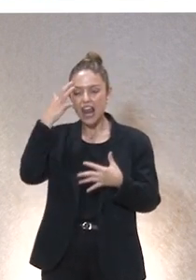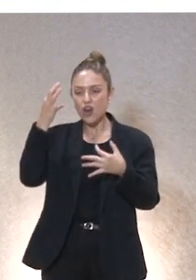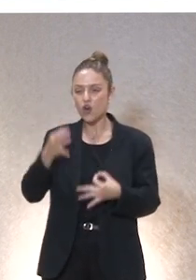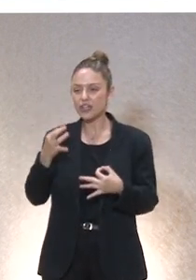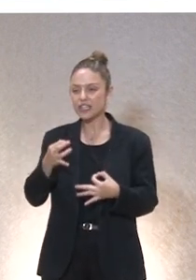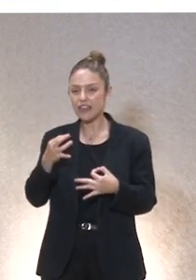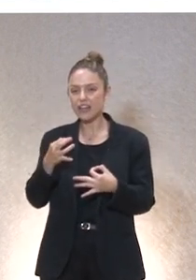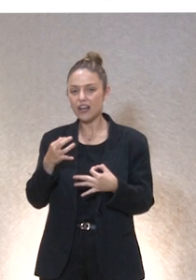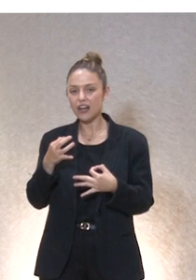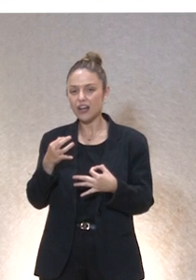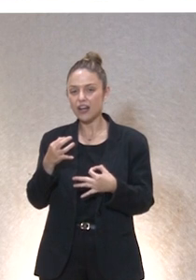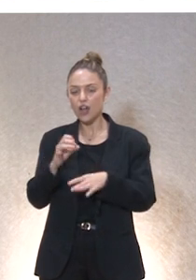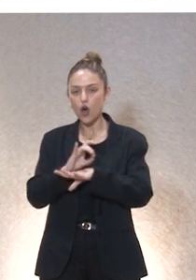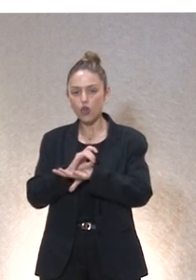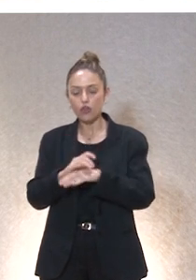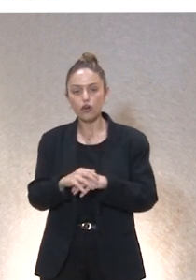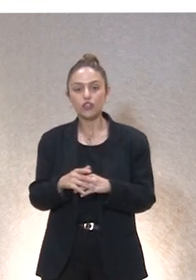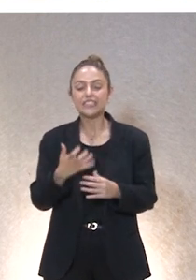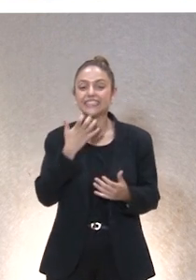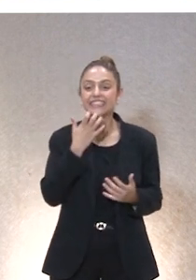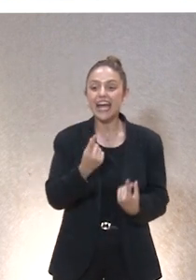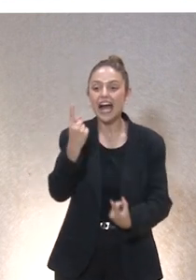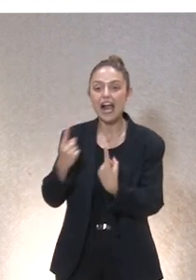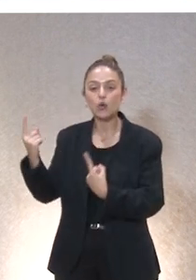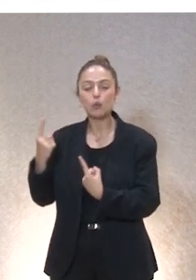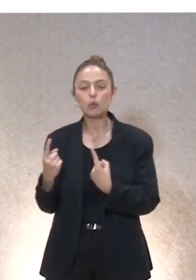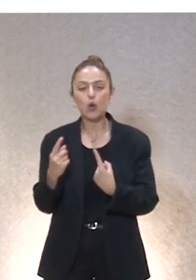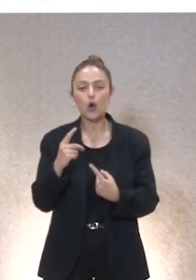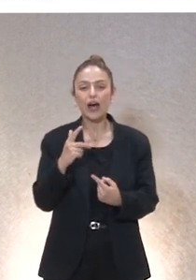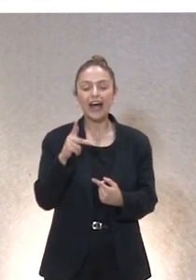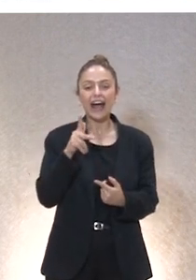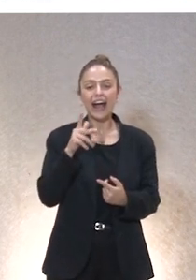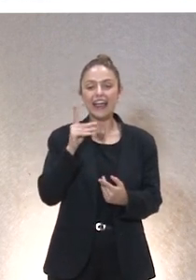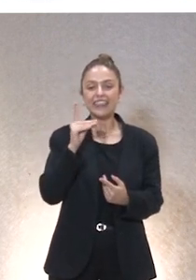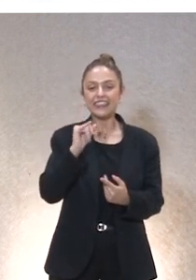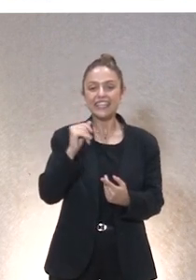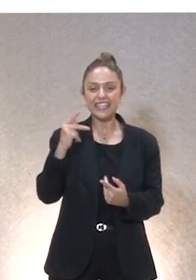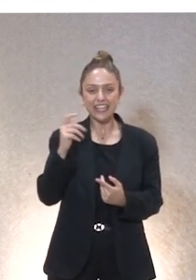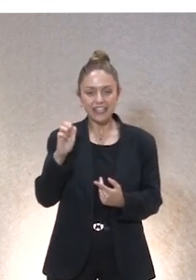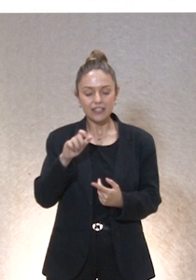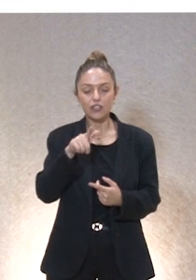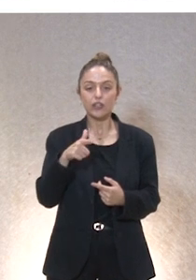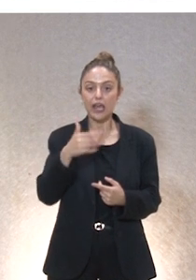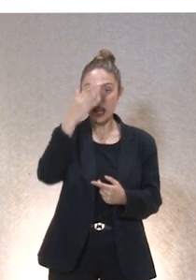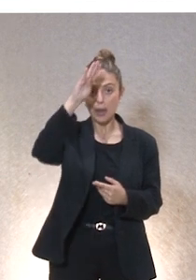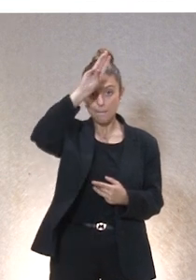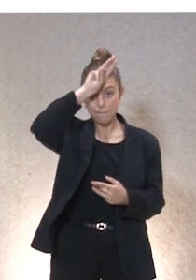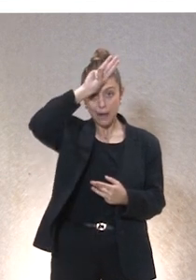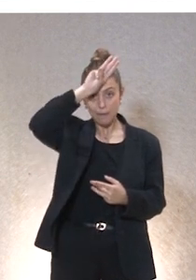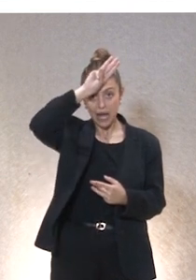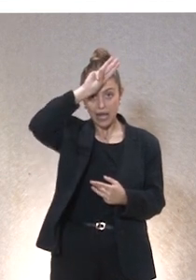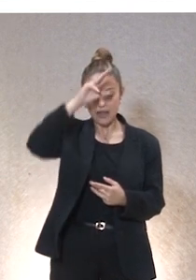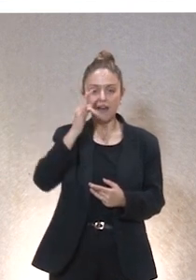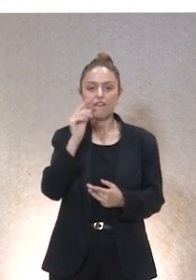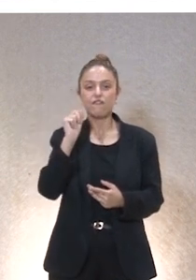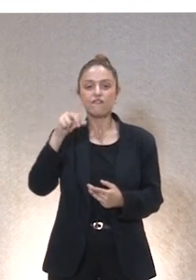esto si alguno ha leído a Ricker o si alguno ha leído determinado capítulo de la encíclica Laudato Si donde el Papa Francisco se